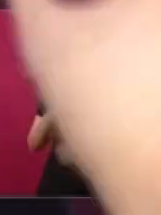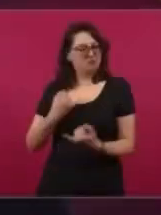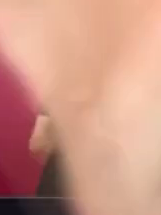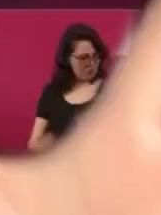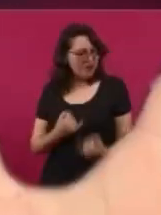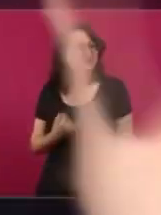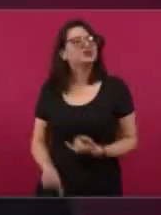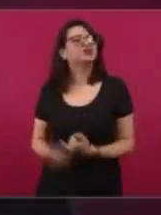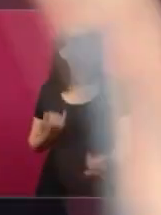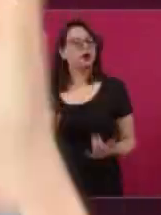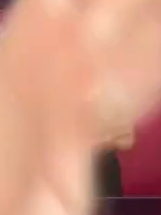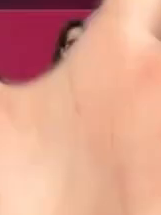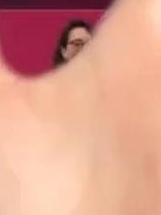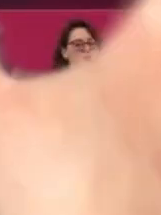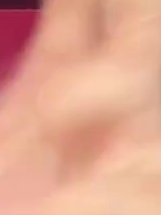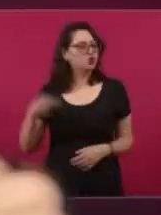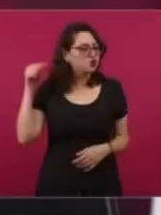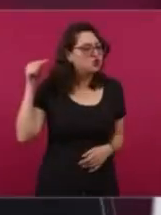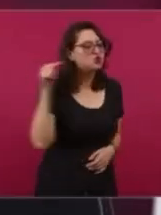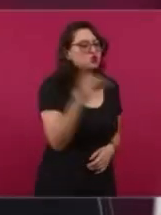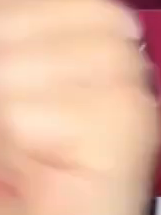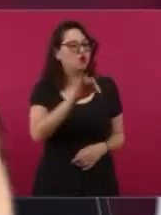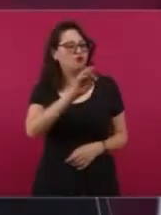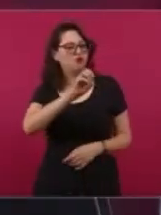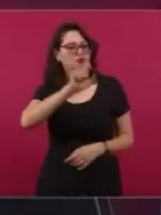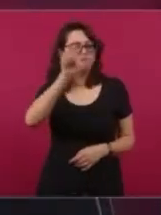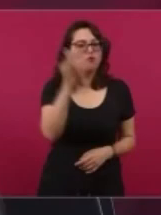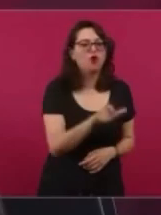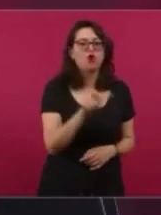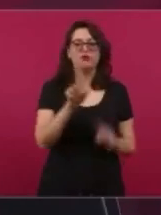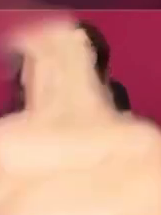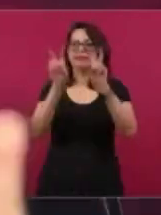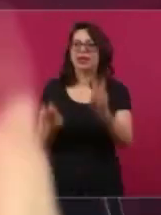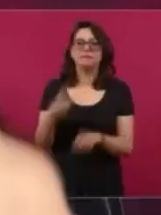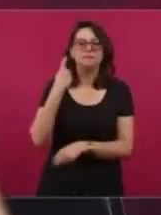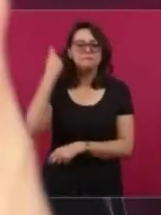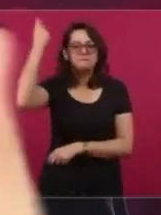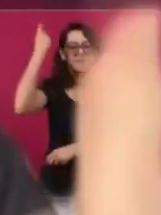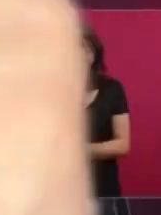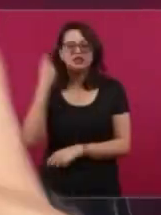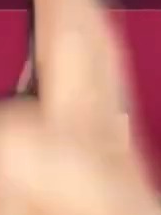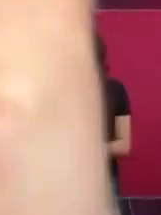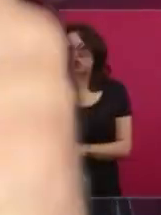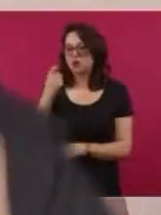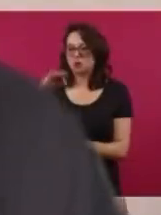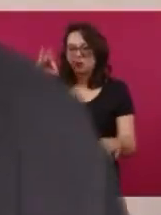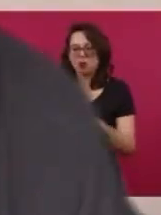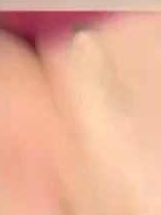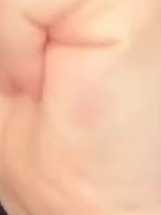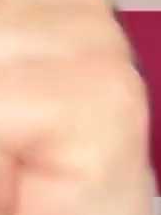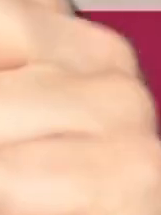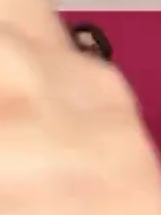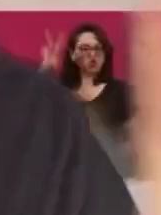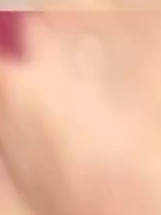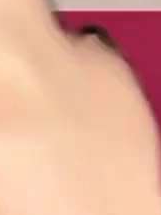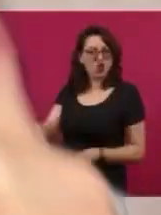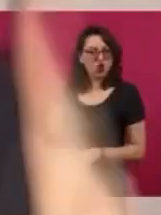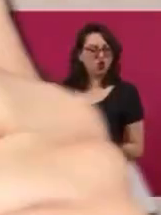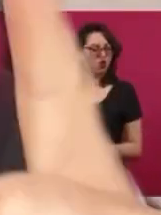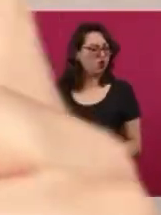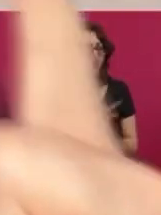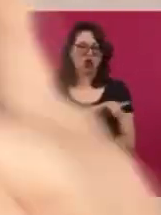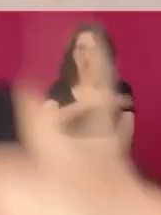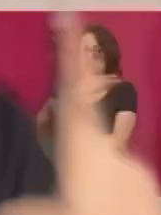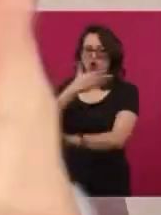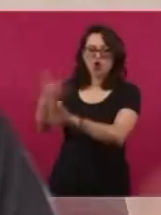me dejo de llamar Andrés Manuel, que estaba en contra. Por eso es importante ver las mañaneras y estar enterado de